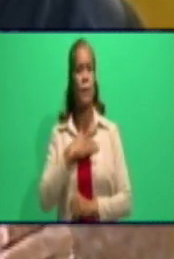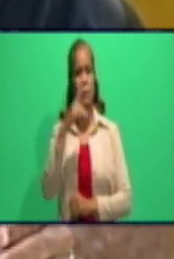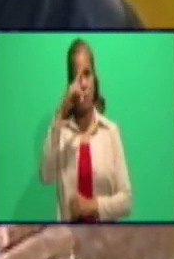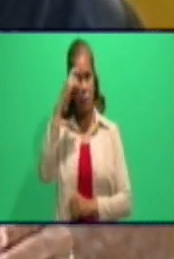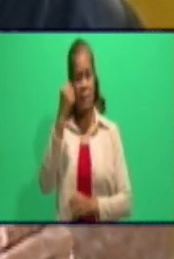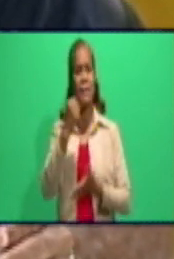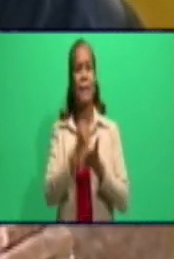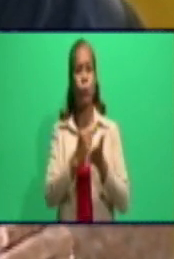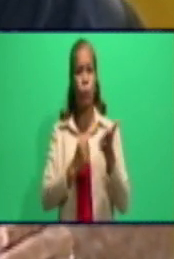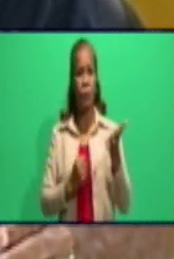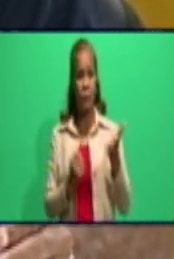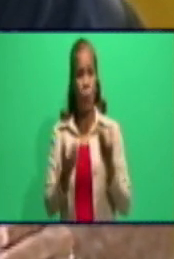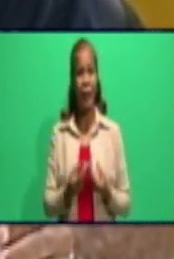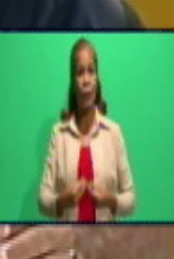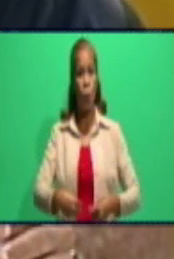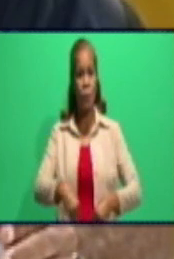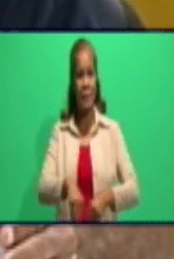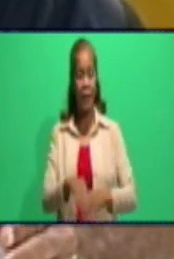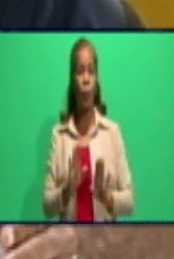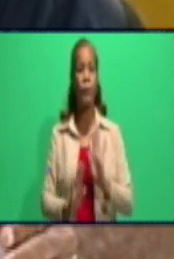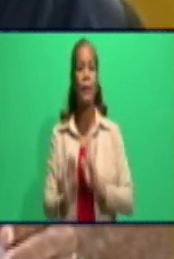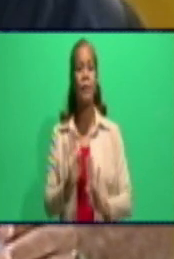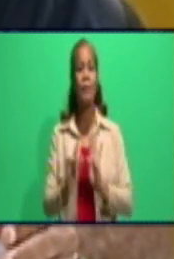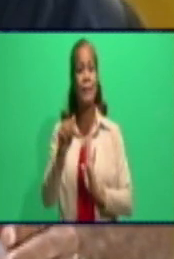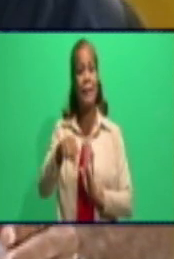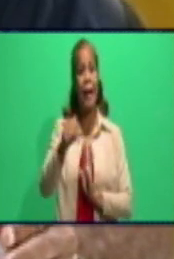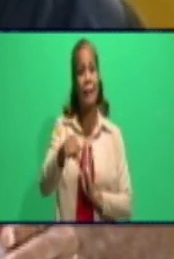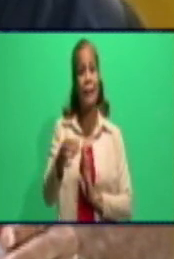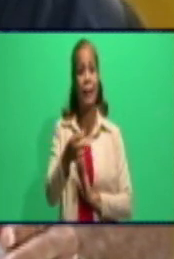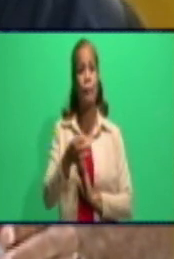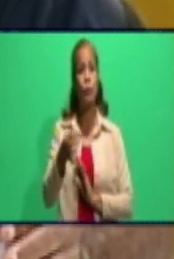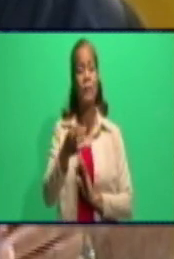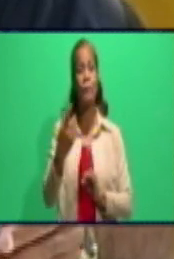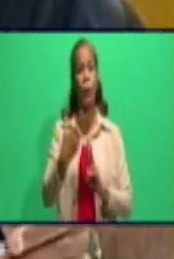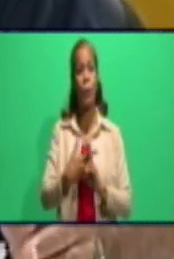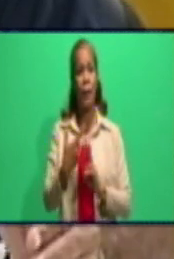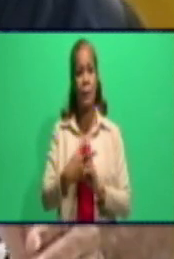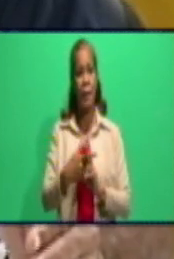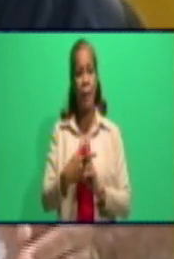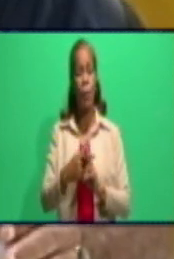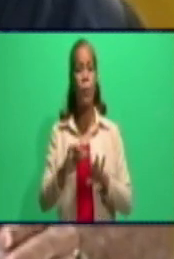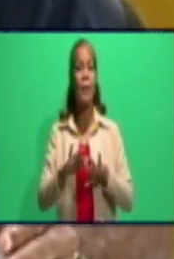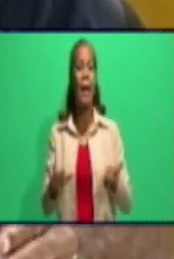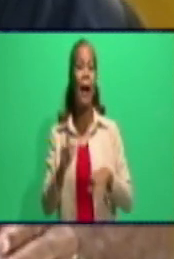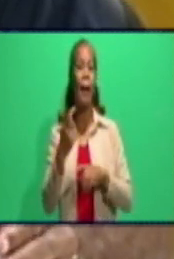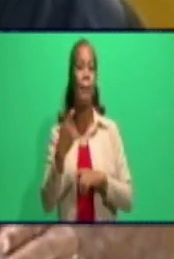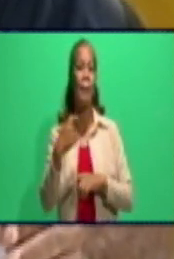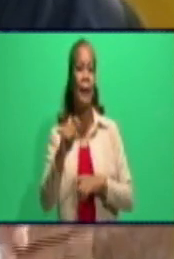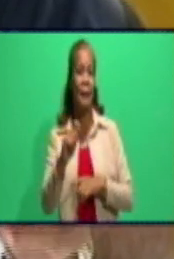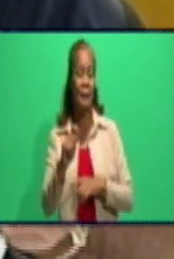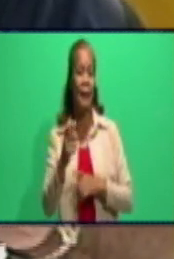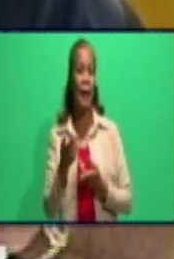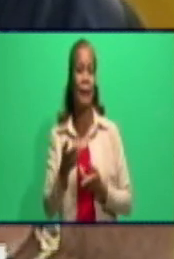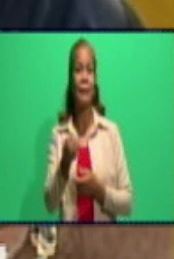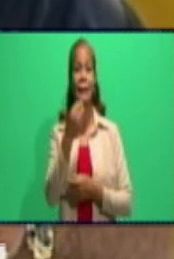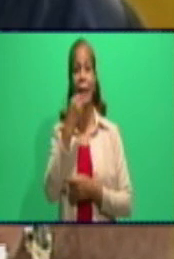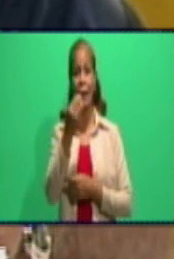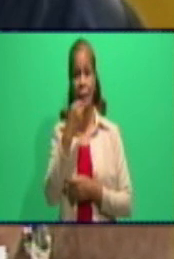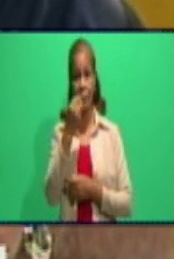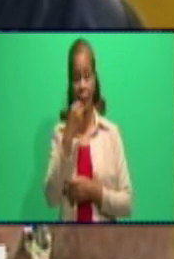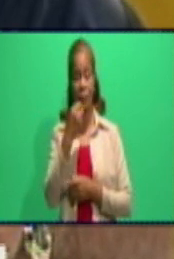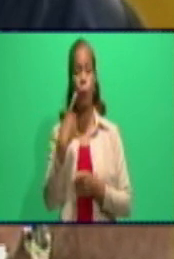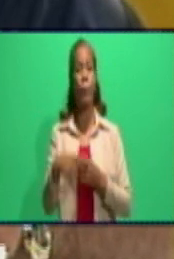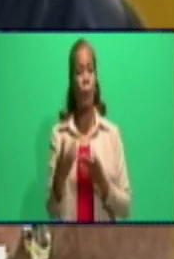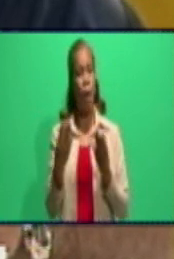Consejo de Defensa, aquí en el municipio de Bayamo, se autorizó solamente la venta de alimentos y a los poncheros. Hay una cantidad de quejas